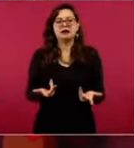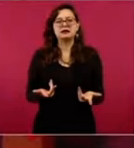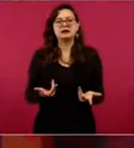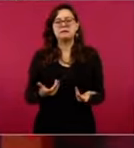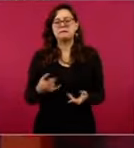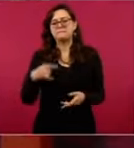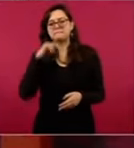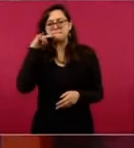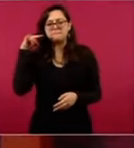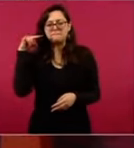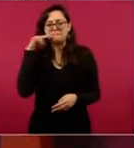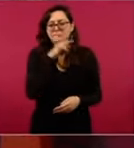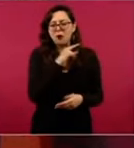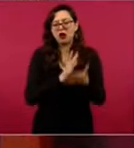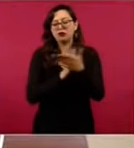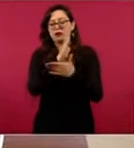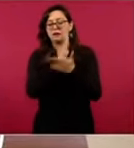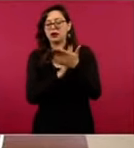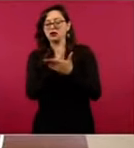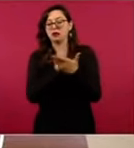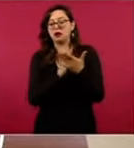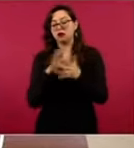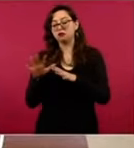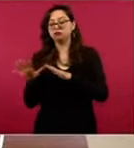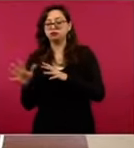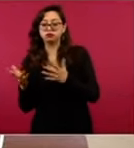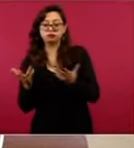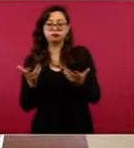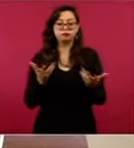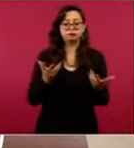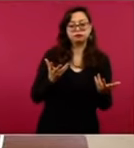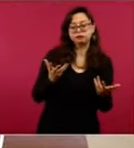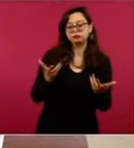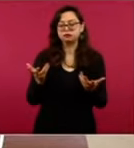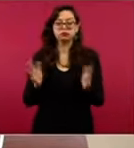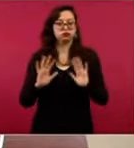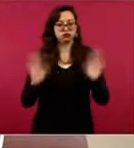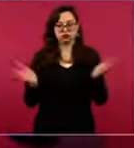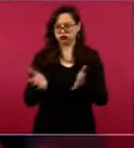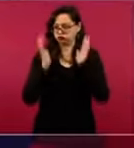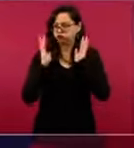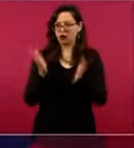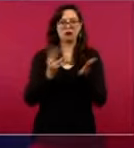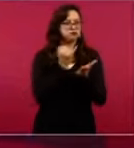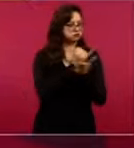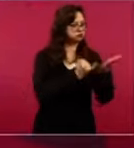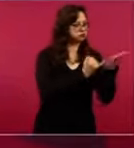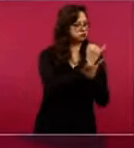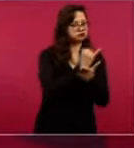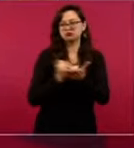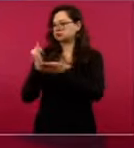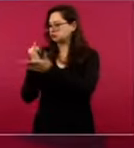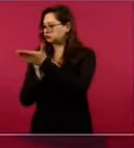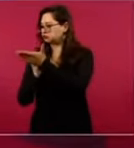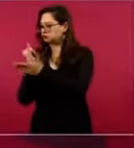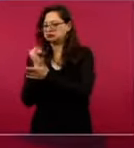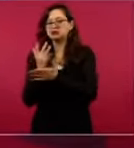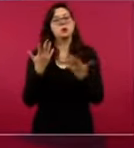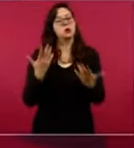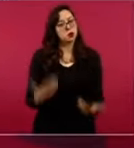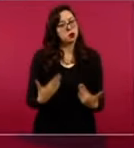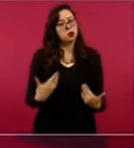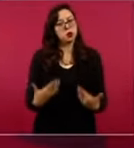son tiempos de transformación, de cambio. Y como